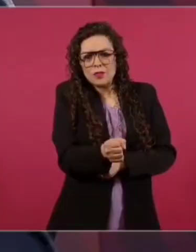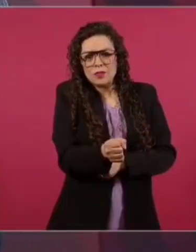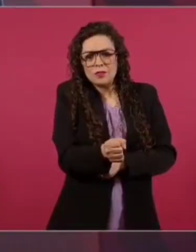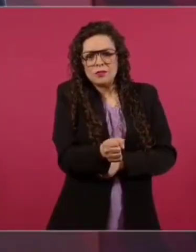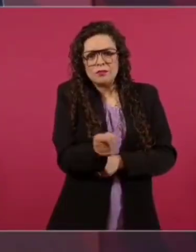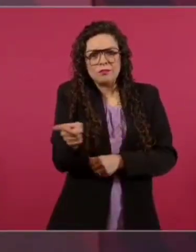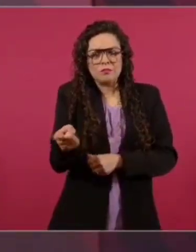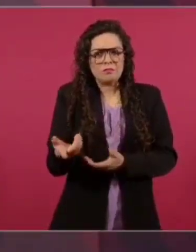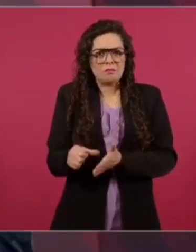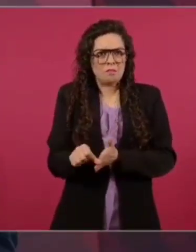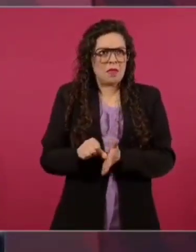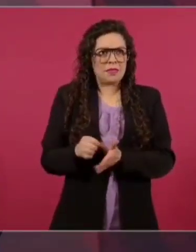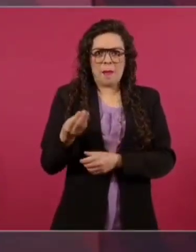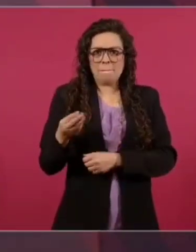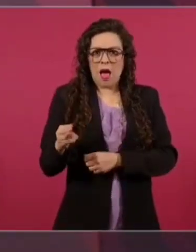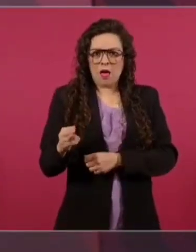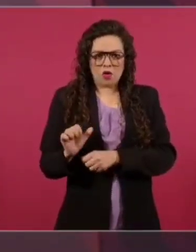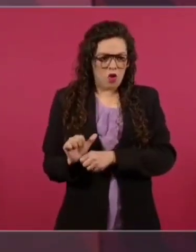son seis, siete meses.